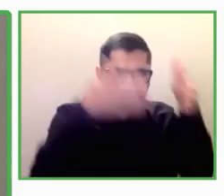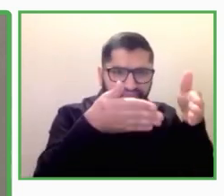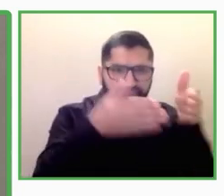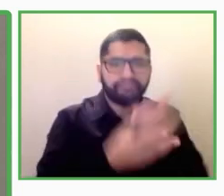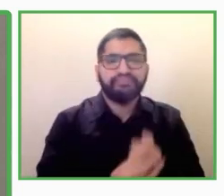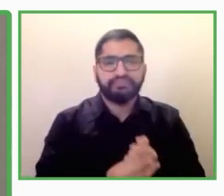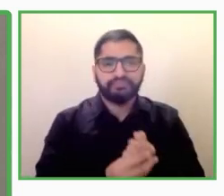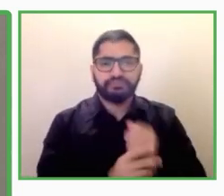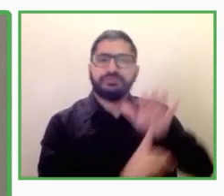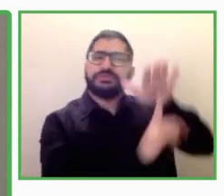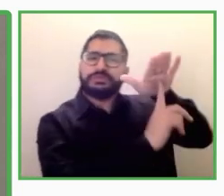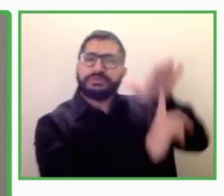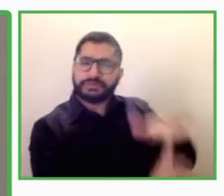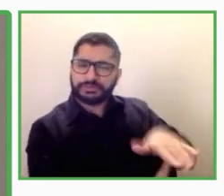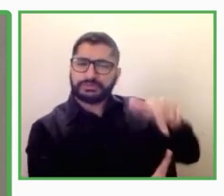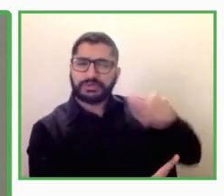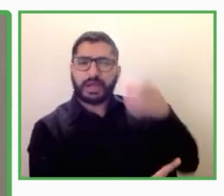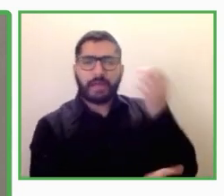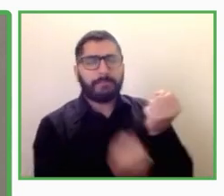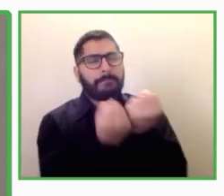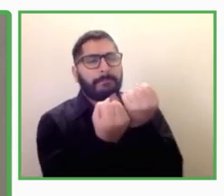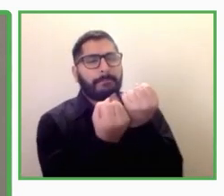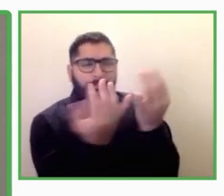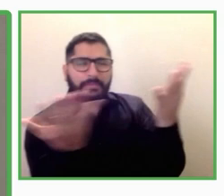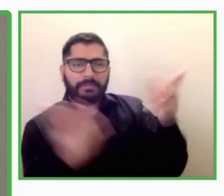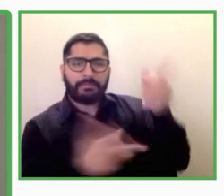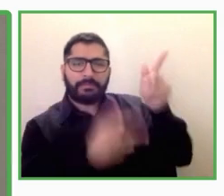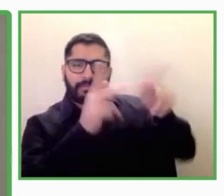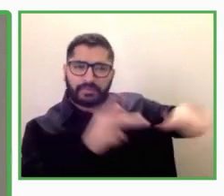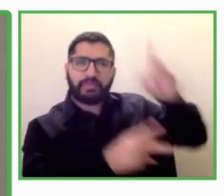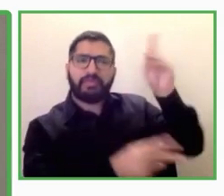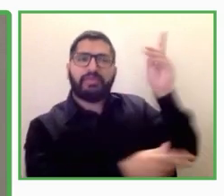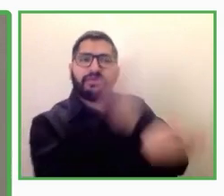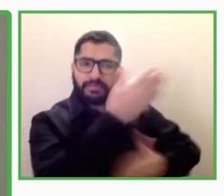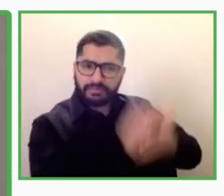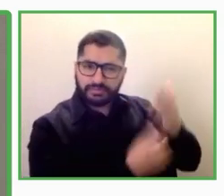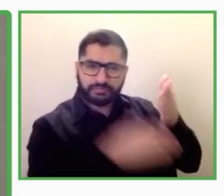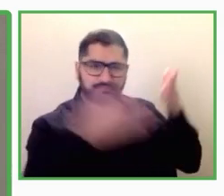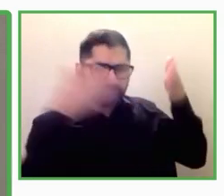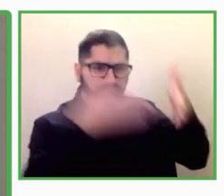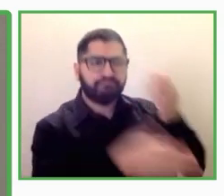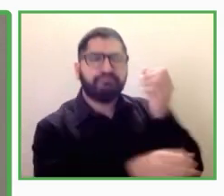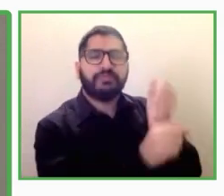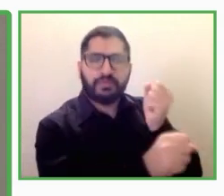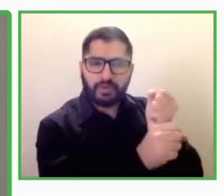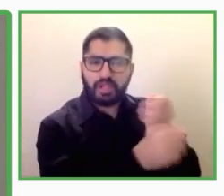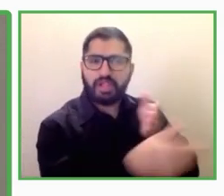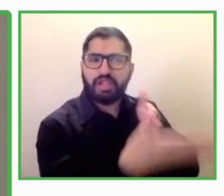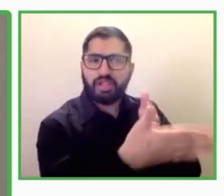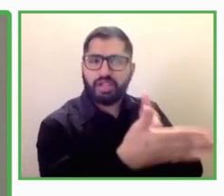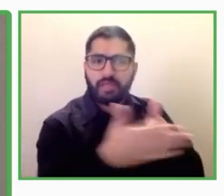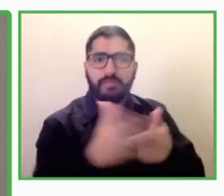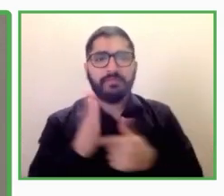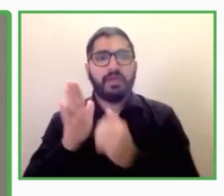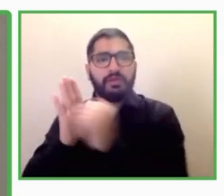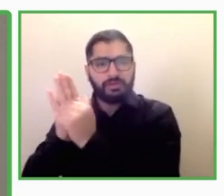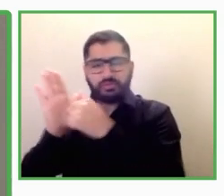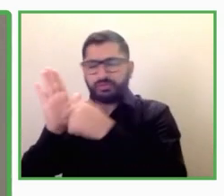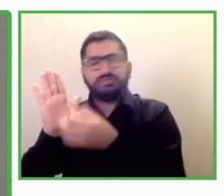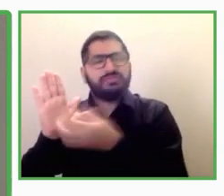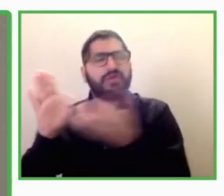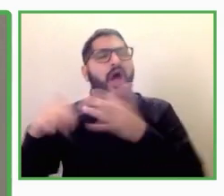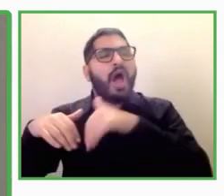pero específicamente el Comité reflexionaba sobre cómo deben ser las leyes, disposiciones, todas las políticas públicas que afectan a las personas con discapacidad.